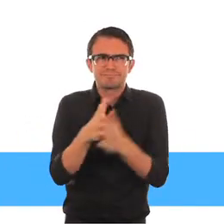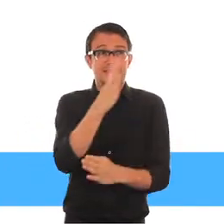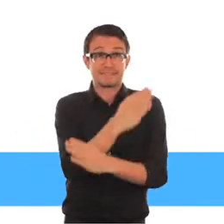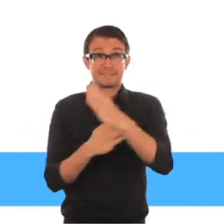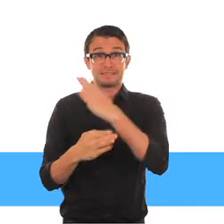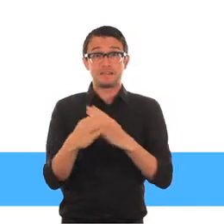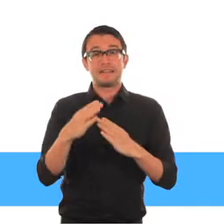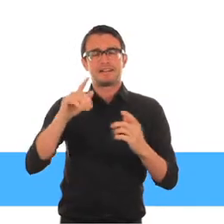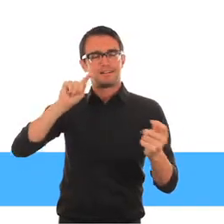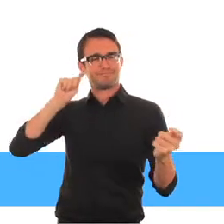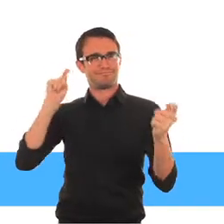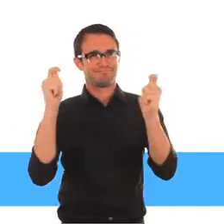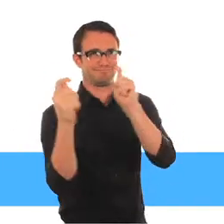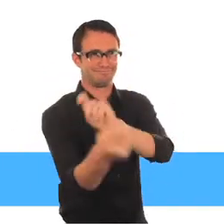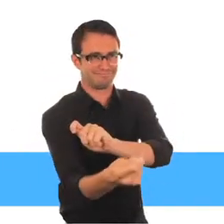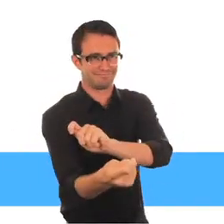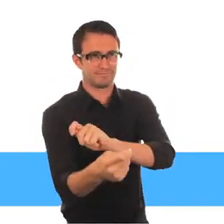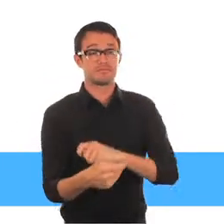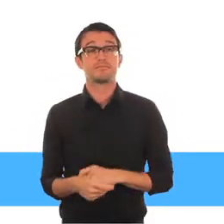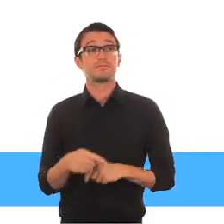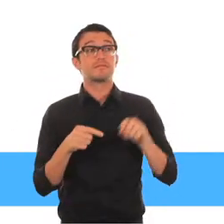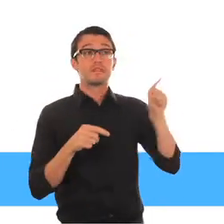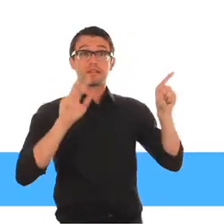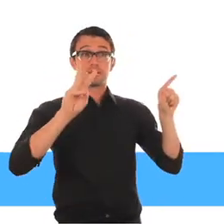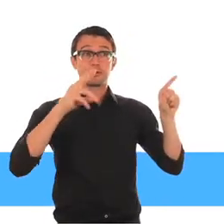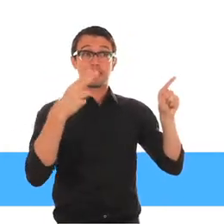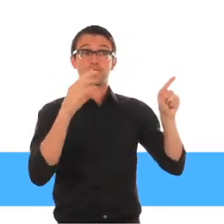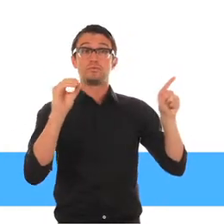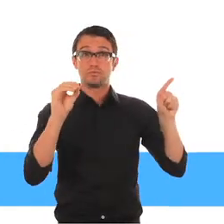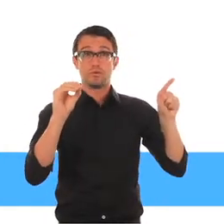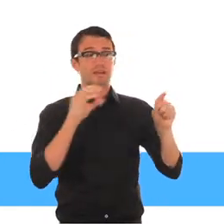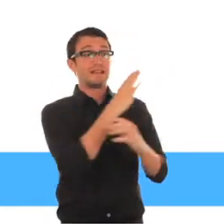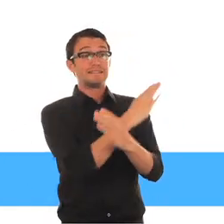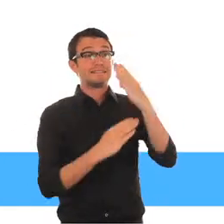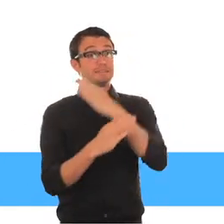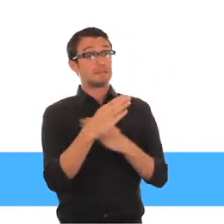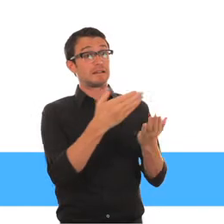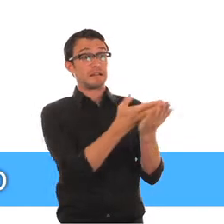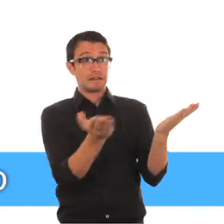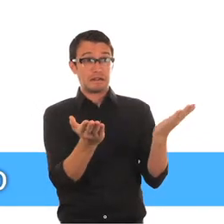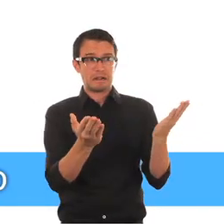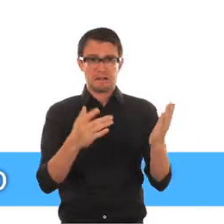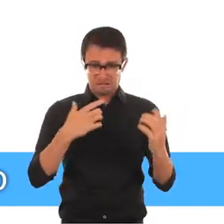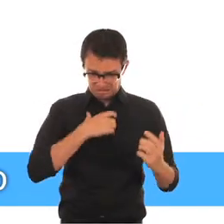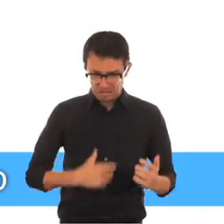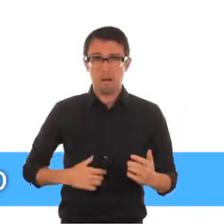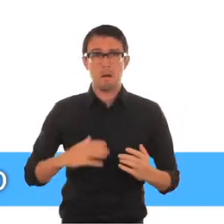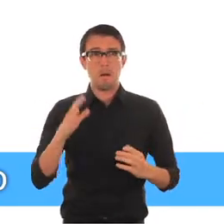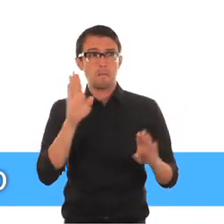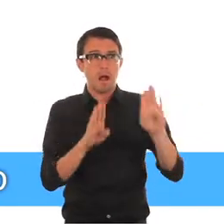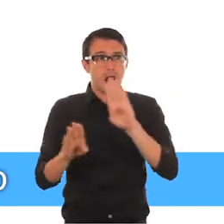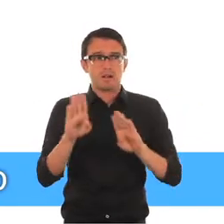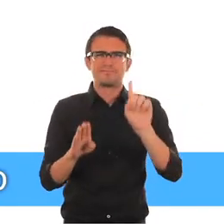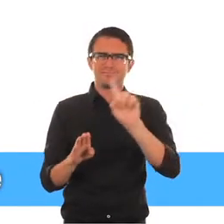con discapacidad ha evolucionado con el tiempo. Según la OMS, la discapacidad no es una cuestión puramente biológica ni puramente